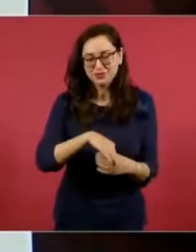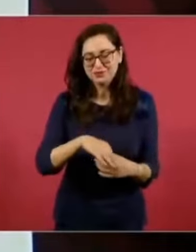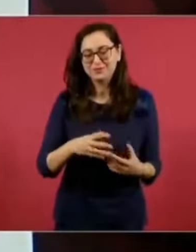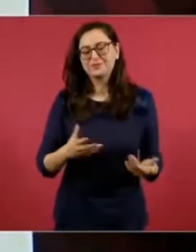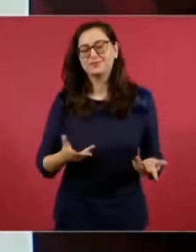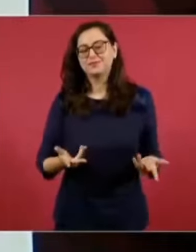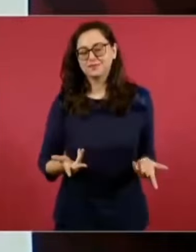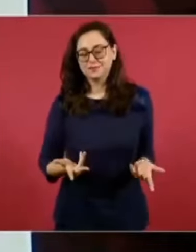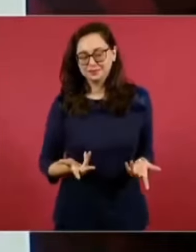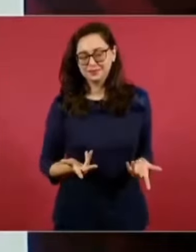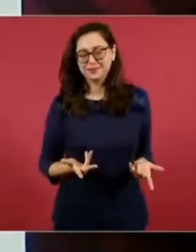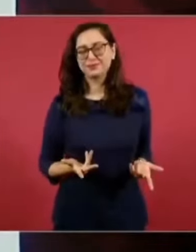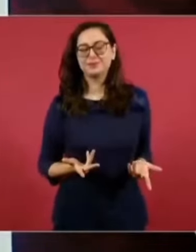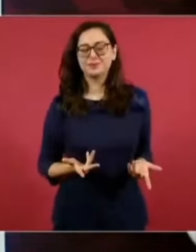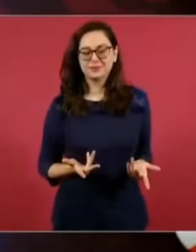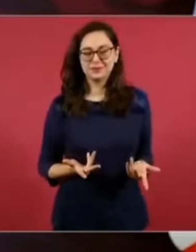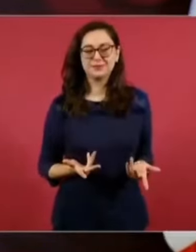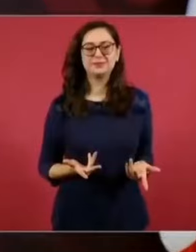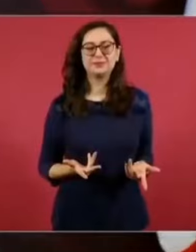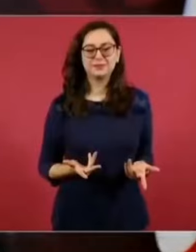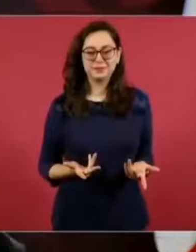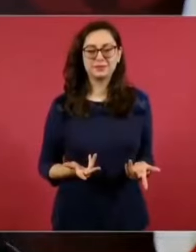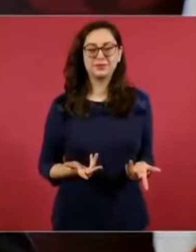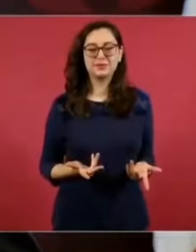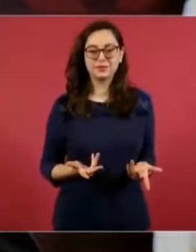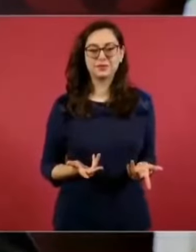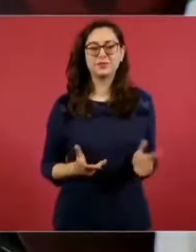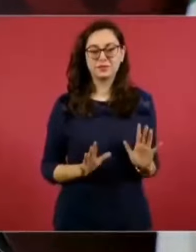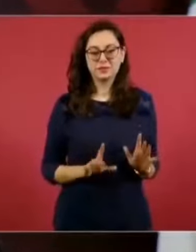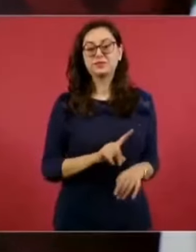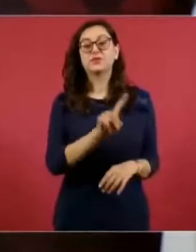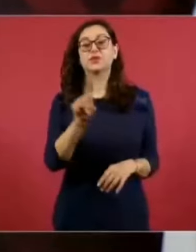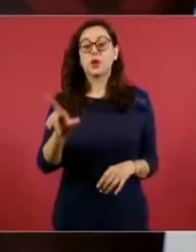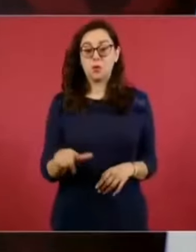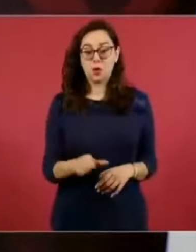se intervino.